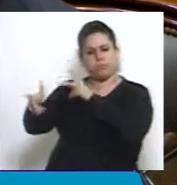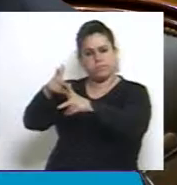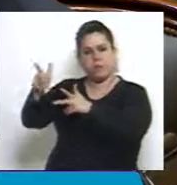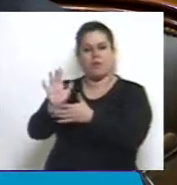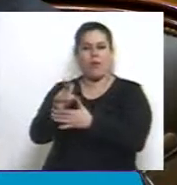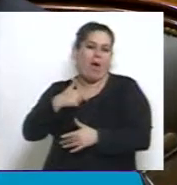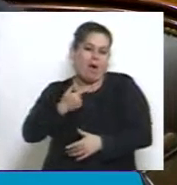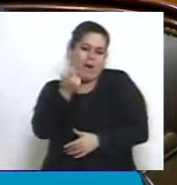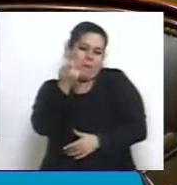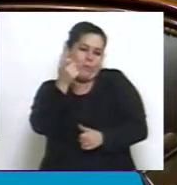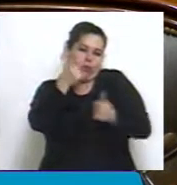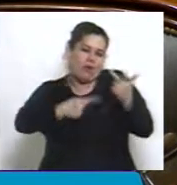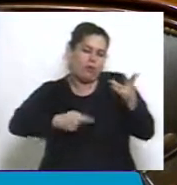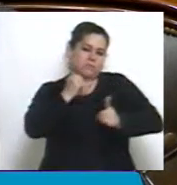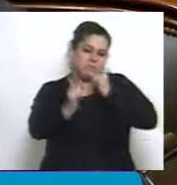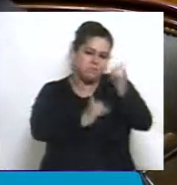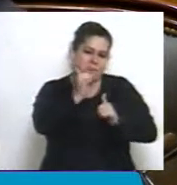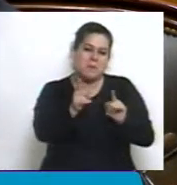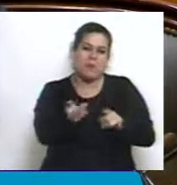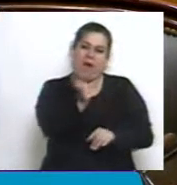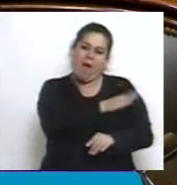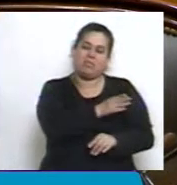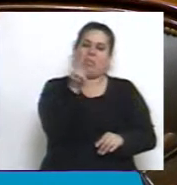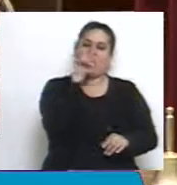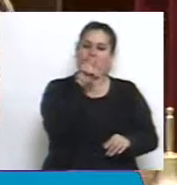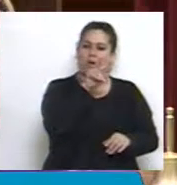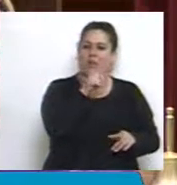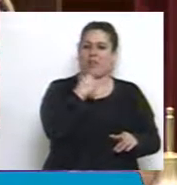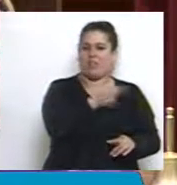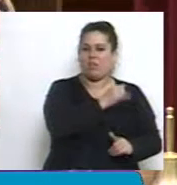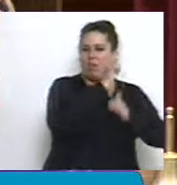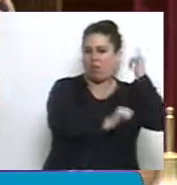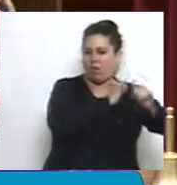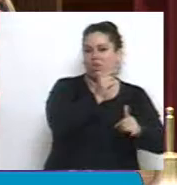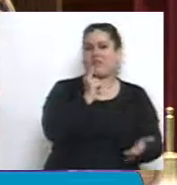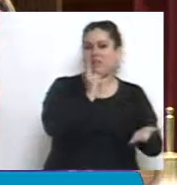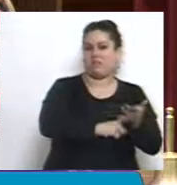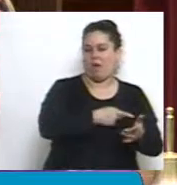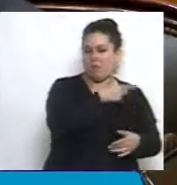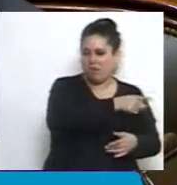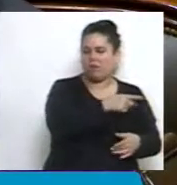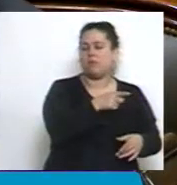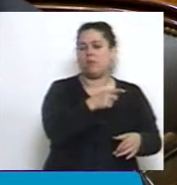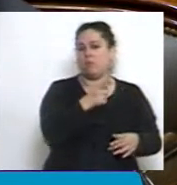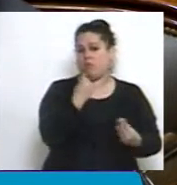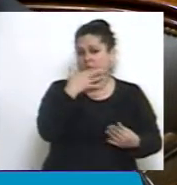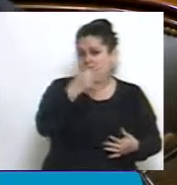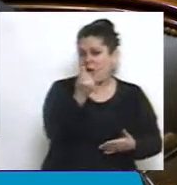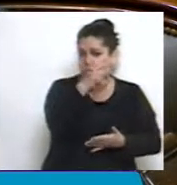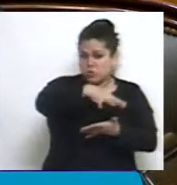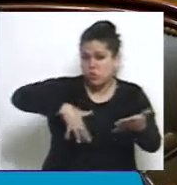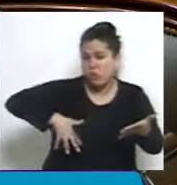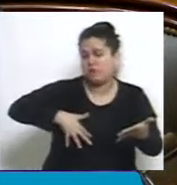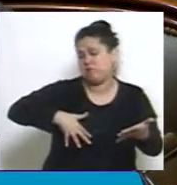intentado mostrar y por lo que dijo la diputada Alicia Siciliani al momento de fundar el dictamen, porque se trata de un presupuesto